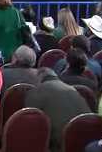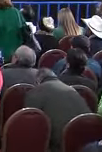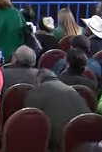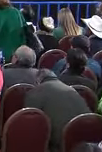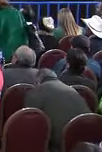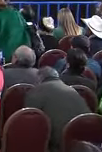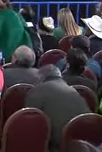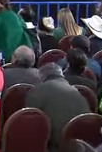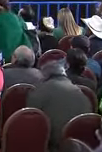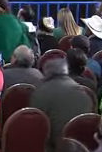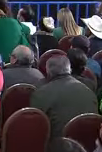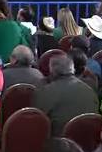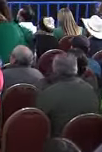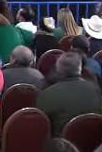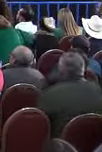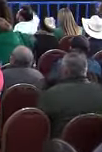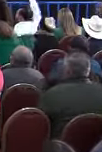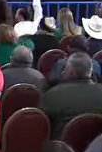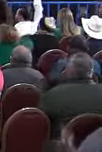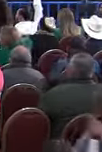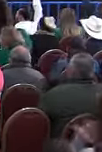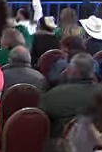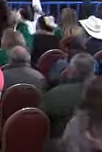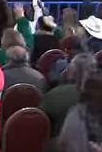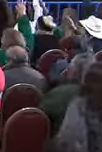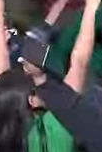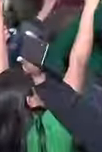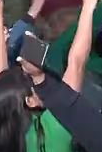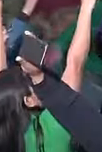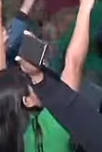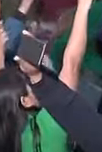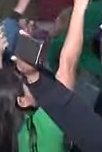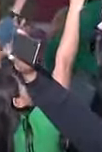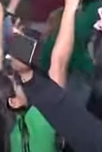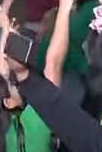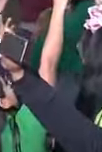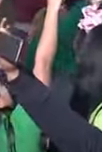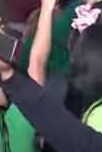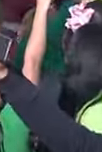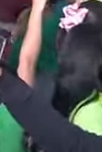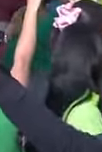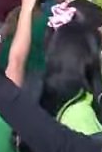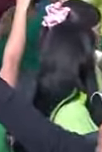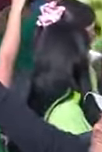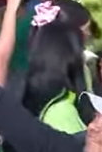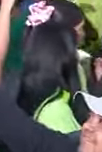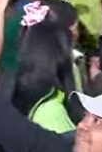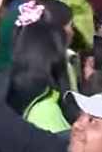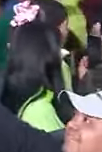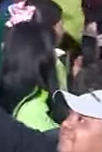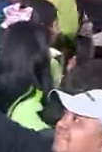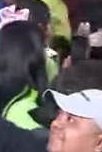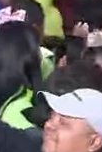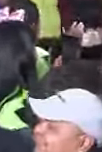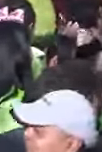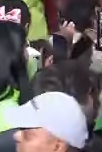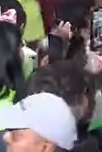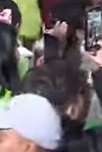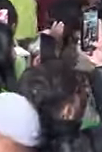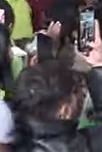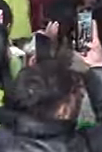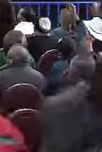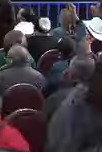Levanta la mano quien está contento hoy Por recibir a nuestro presidente Todos estamos contentos